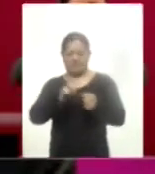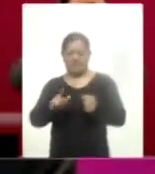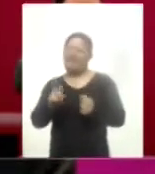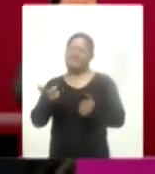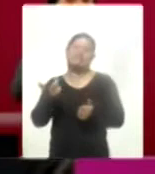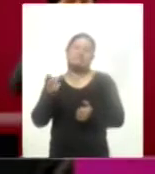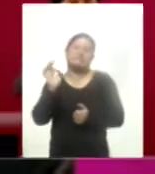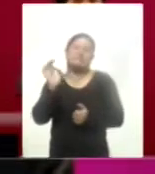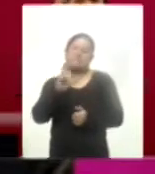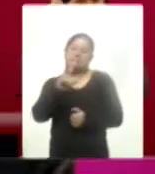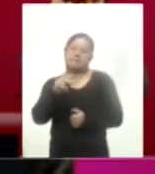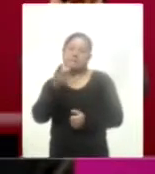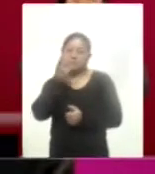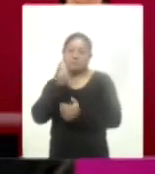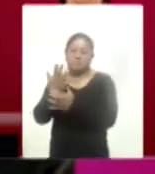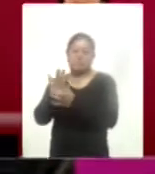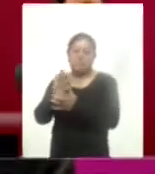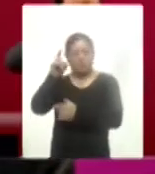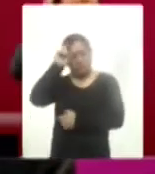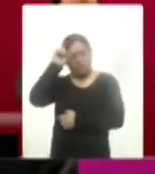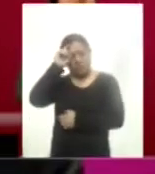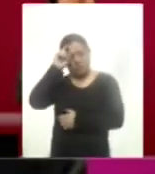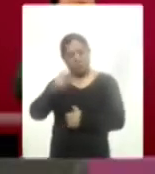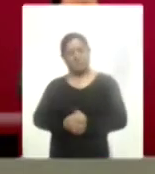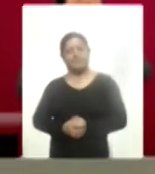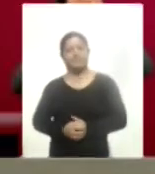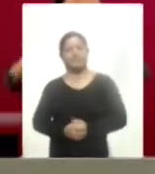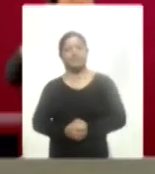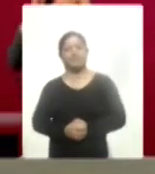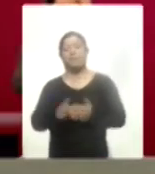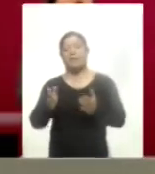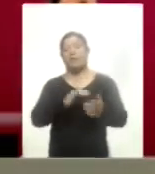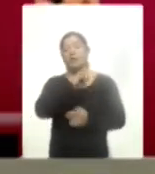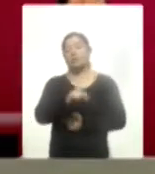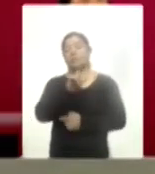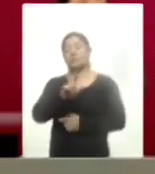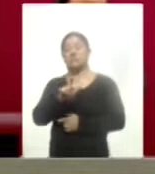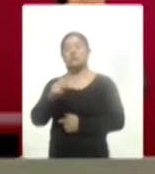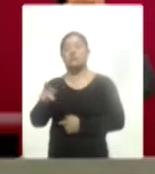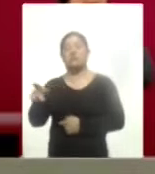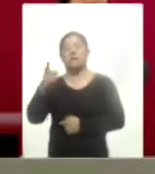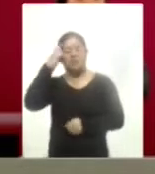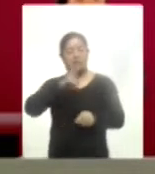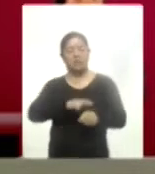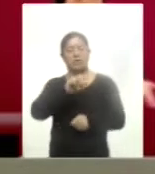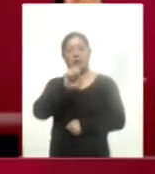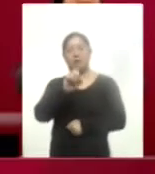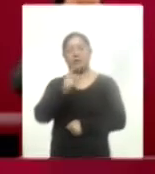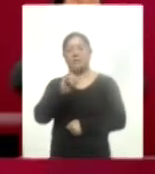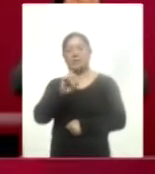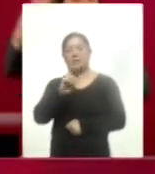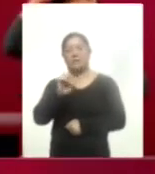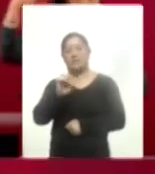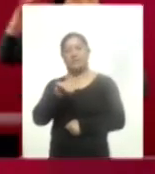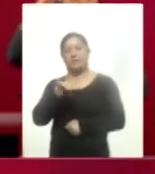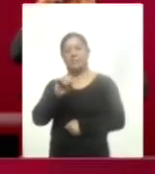probable, detalló Hugo López-Gatell, subsecretario de Salud. Por su parte, José Luis Alomía, director de Epidemiología, dijo que la dependencia ha logrado